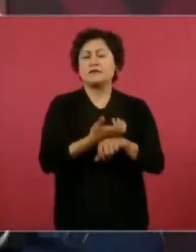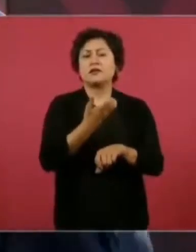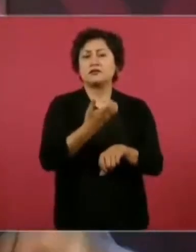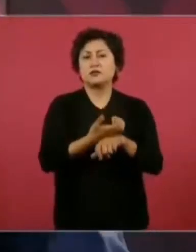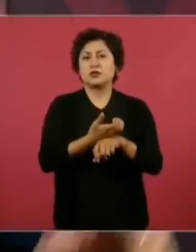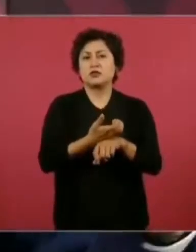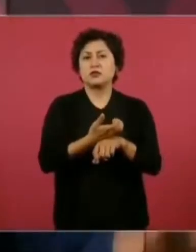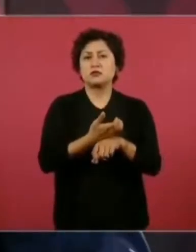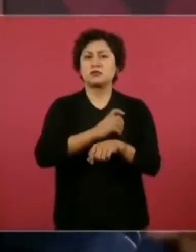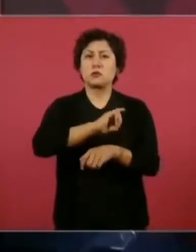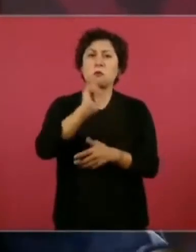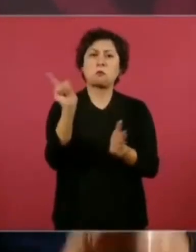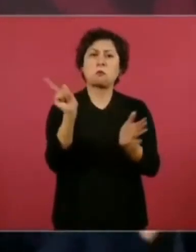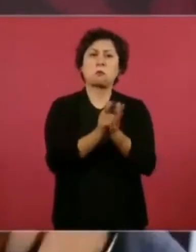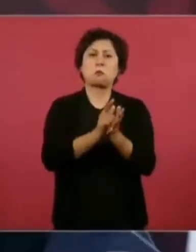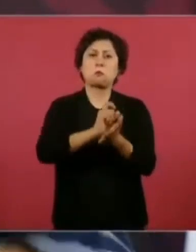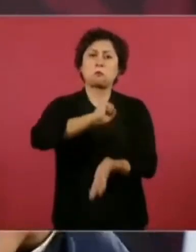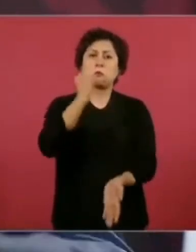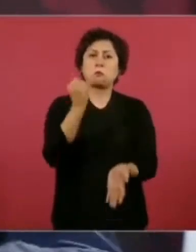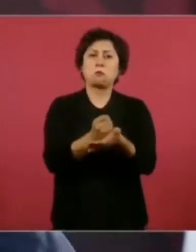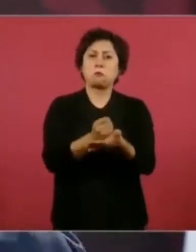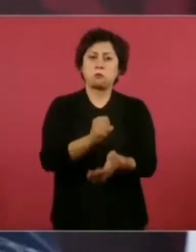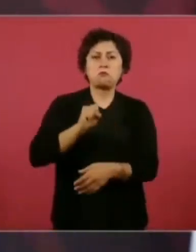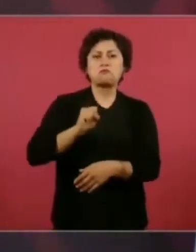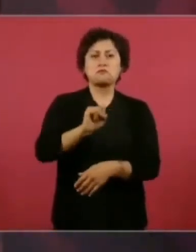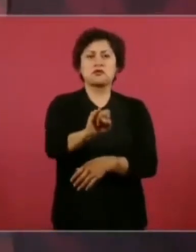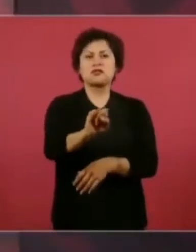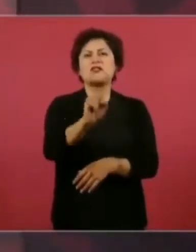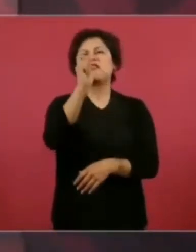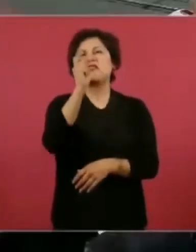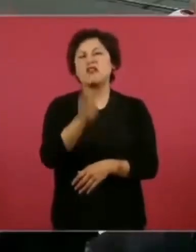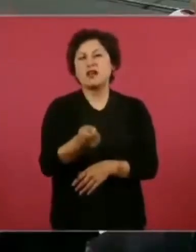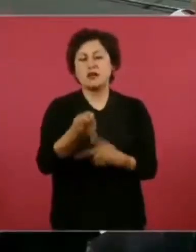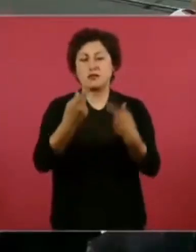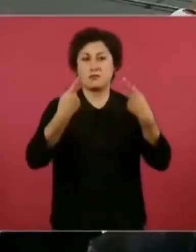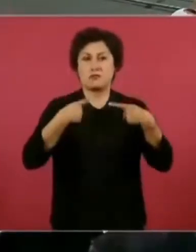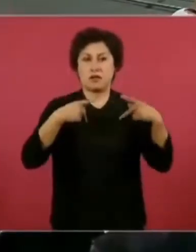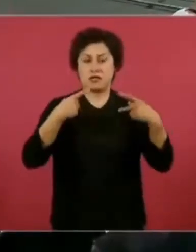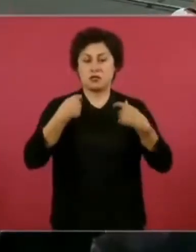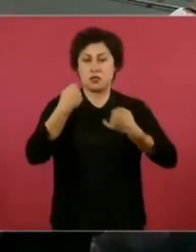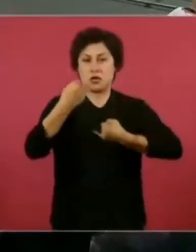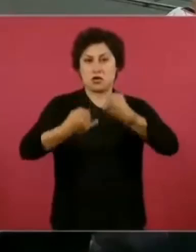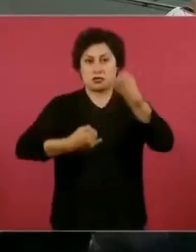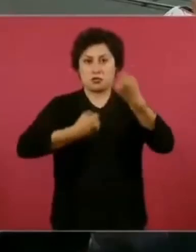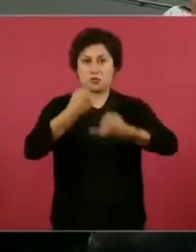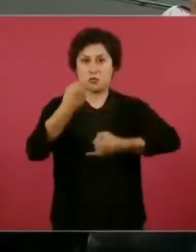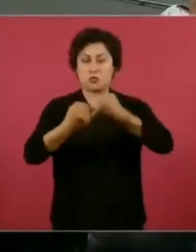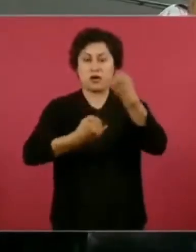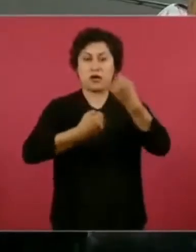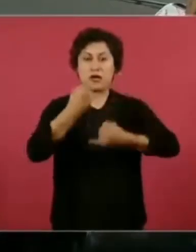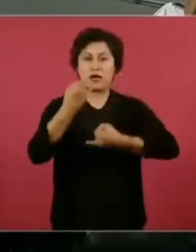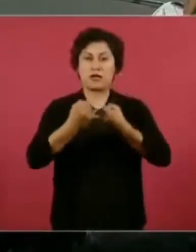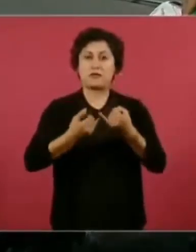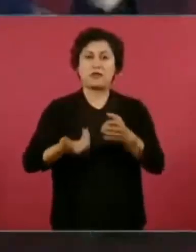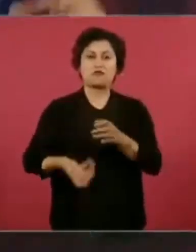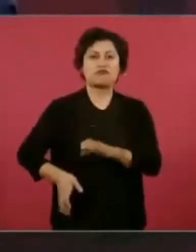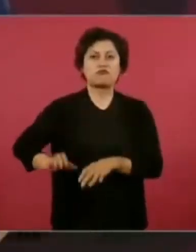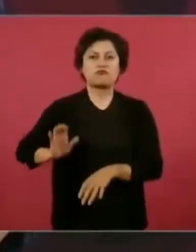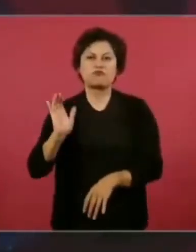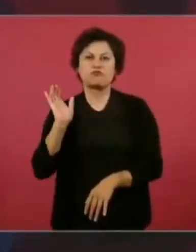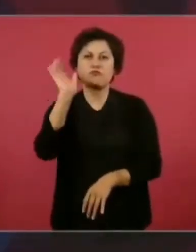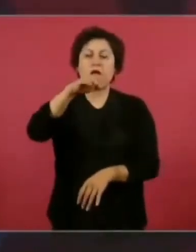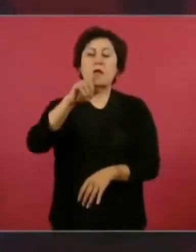basquetbolistas, la Liga Profesional de Básquetbol,